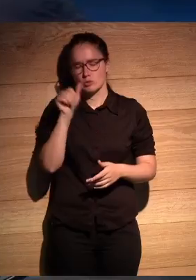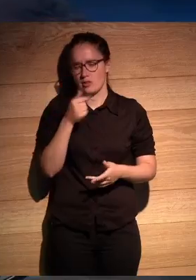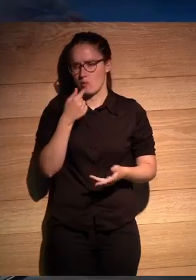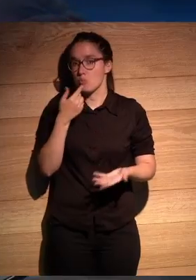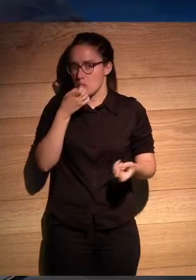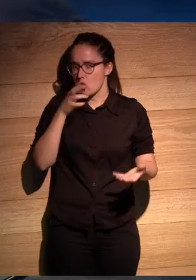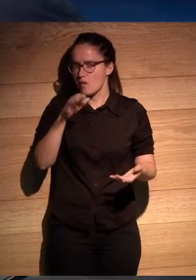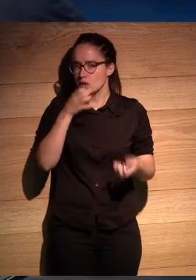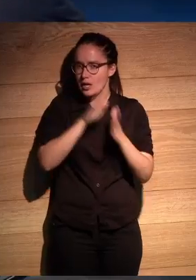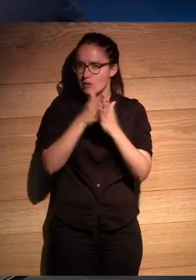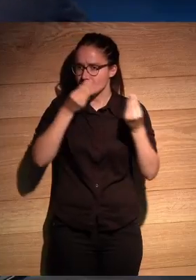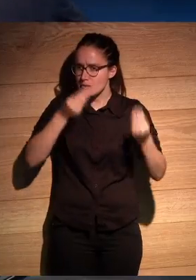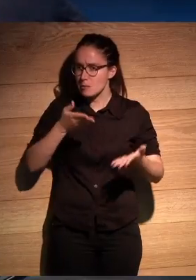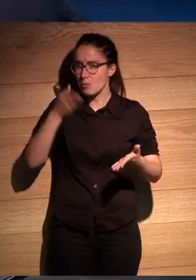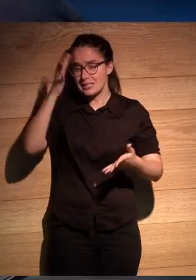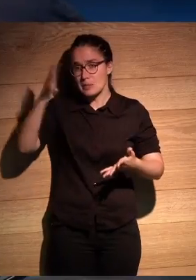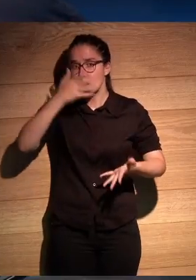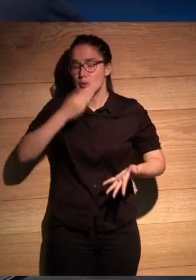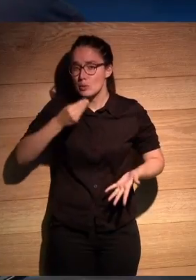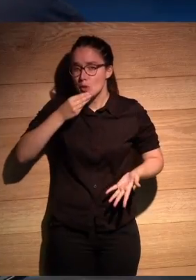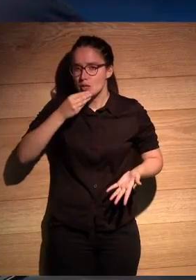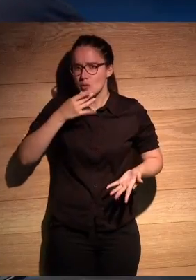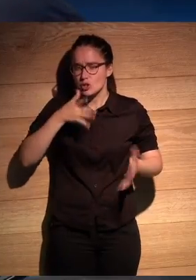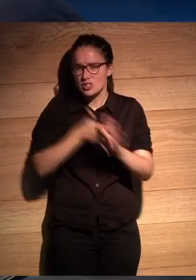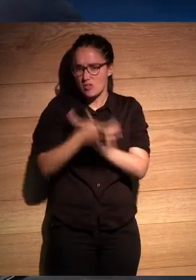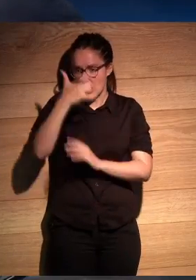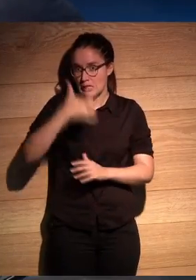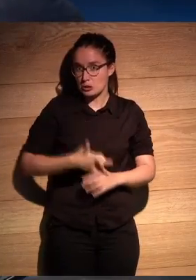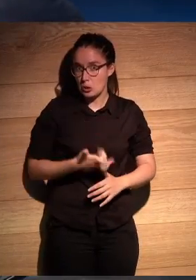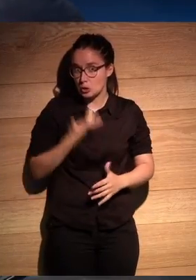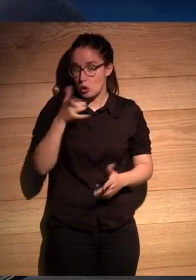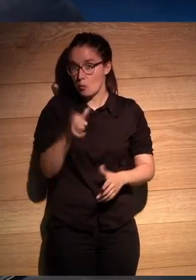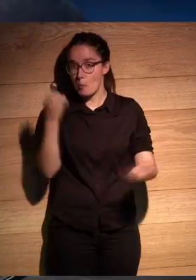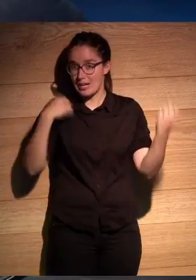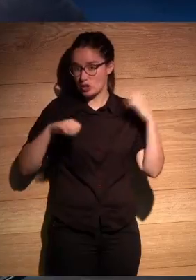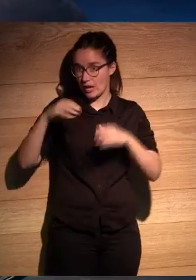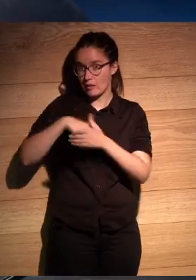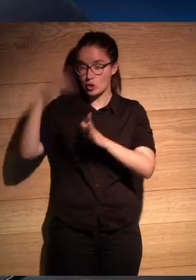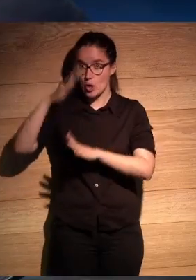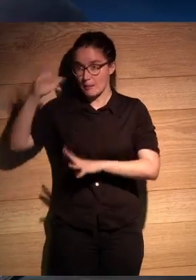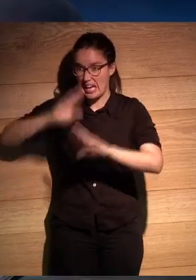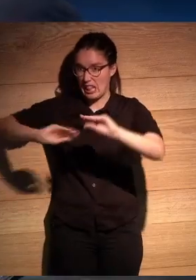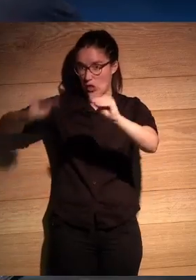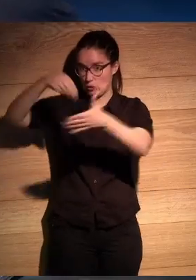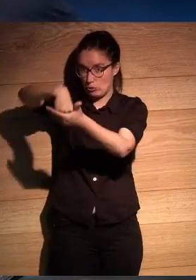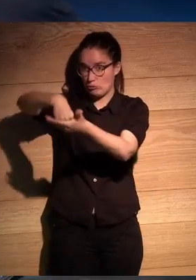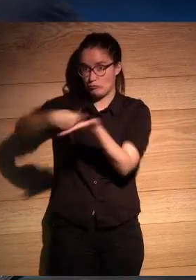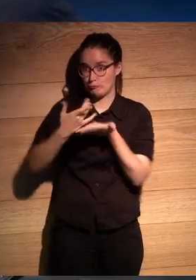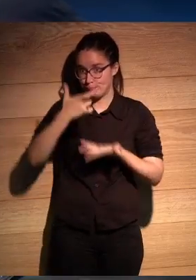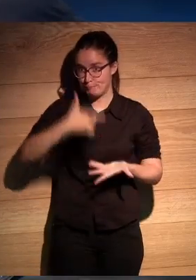Roberto le digo está bien es muy bonito el pensamiento pero entonces eso significa que yo no soy más que un que un personaje de tu imaginación y que no tengo ninguna